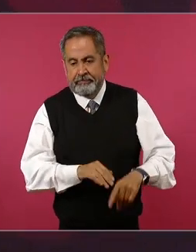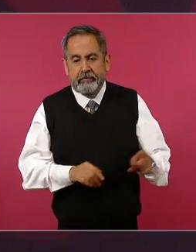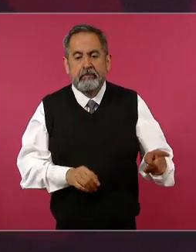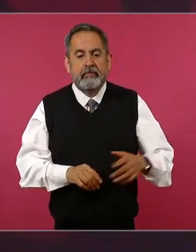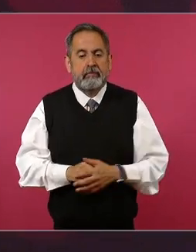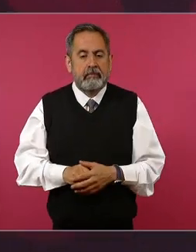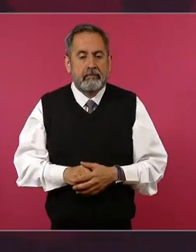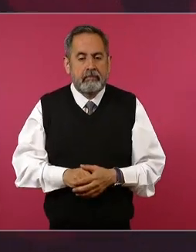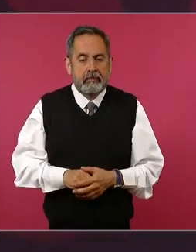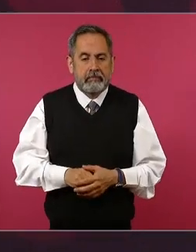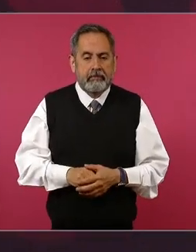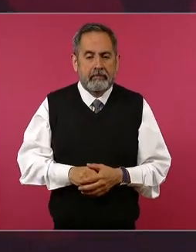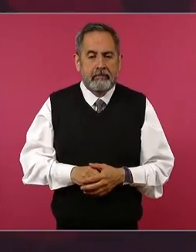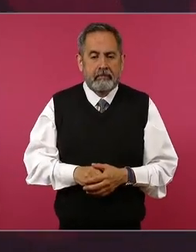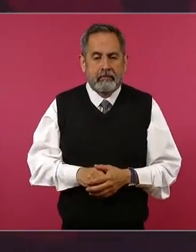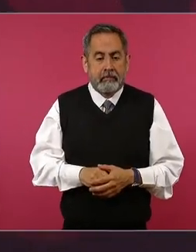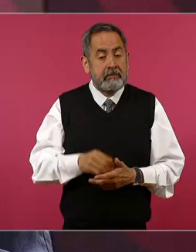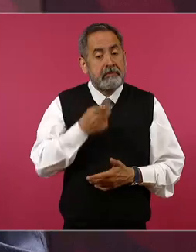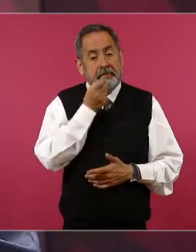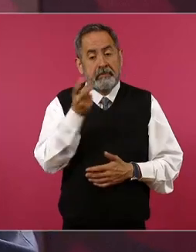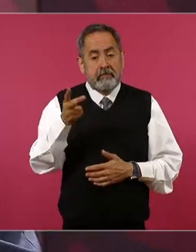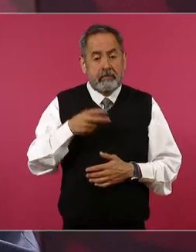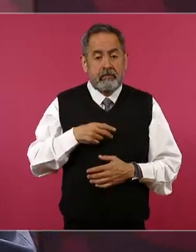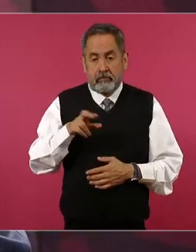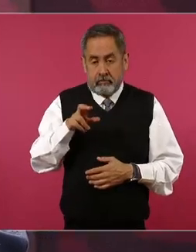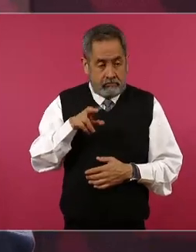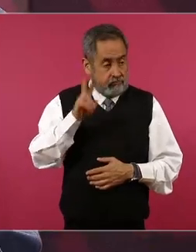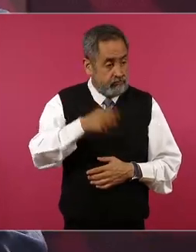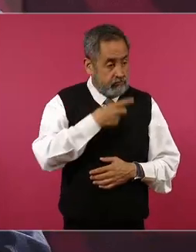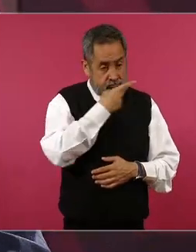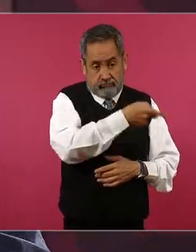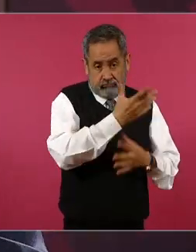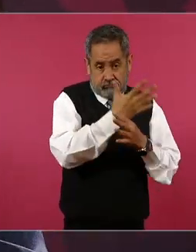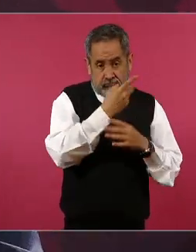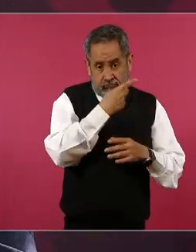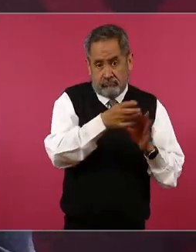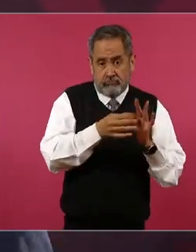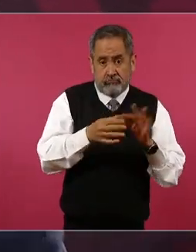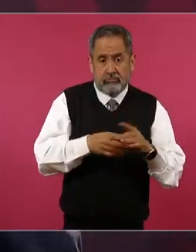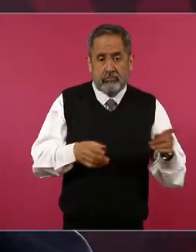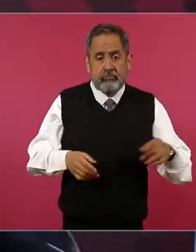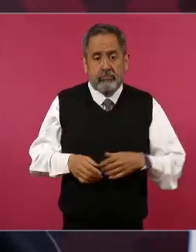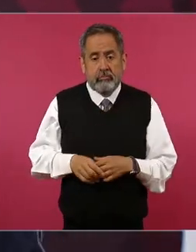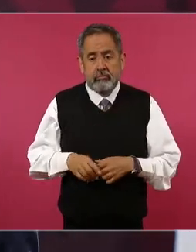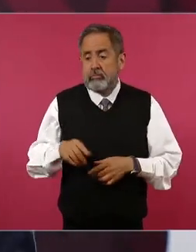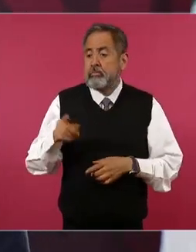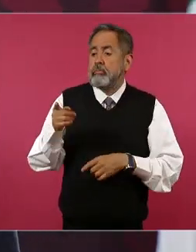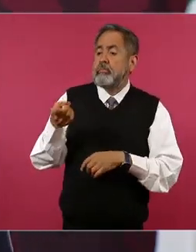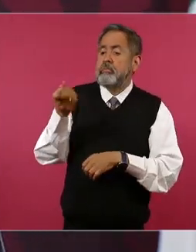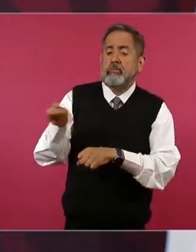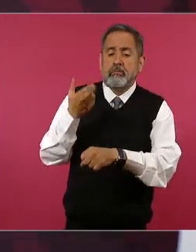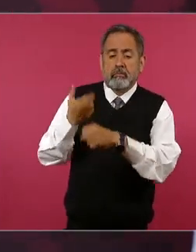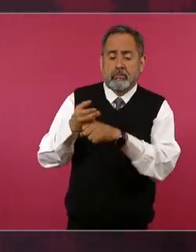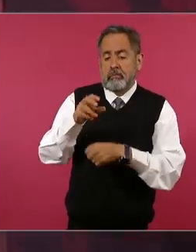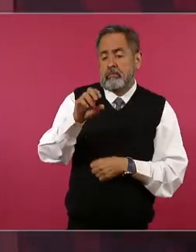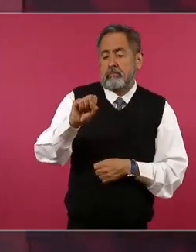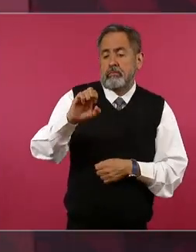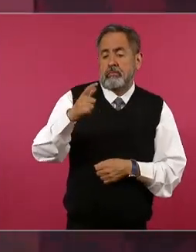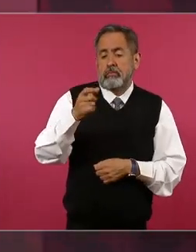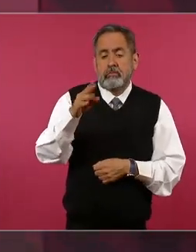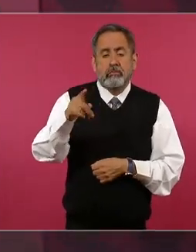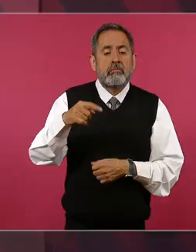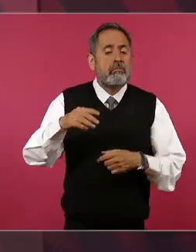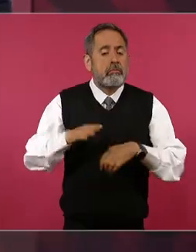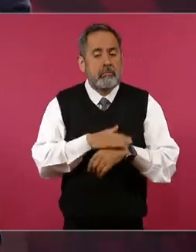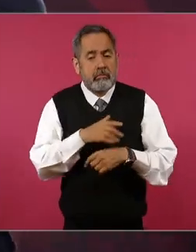dicen que Rosa Isela lo voy a decir porque va de secretaria de de gobernación